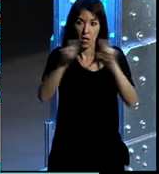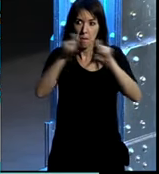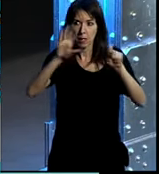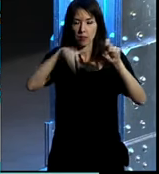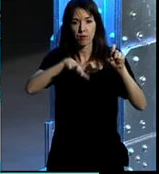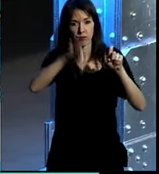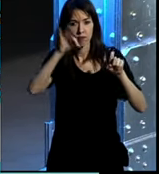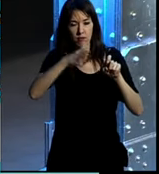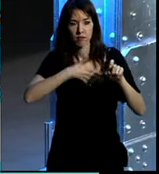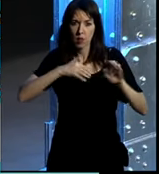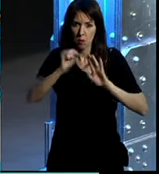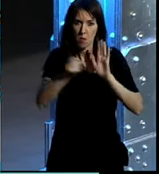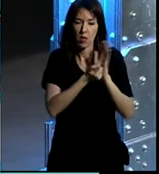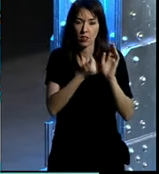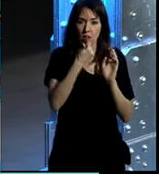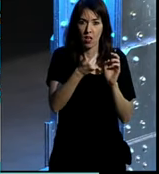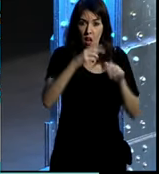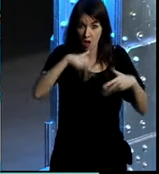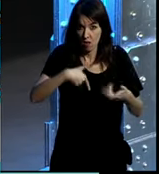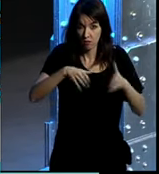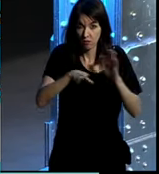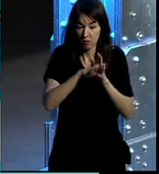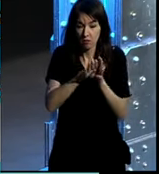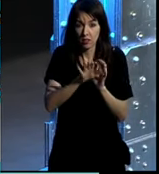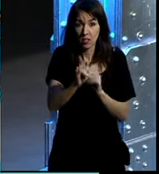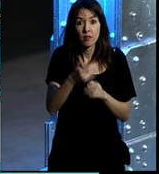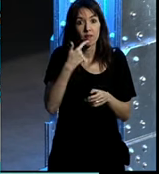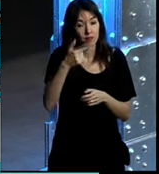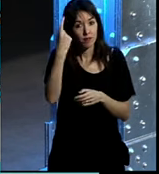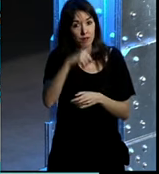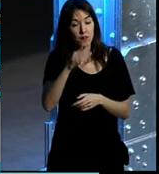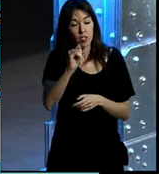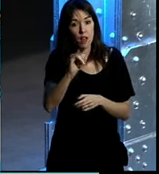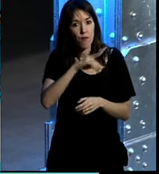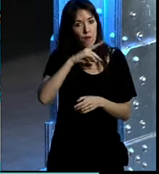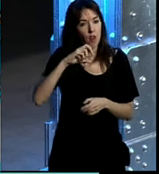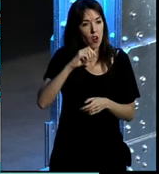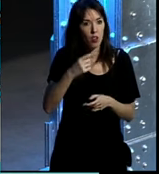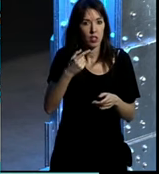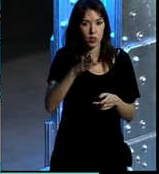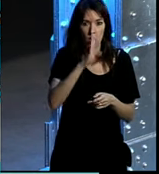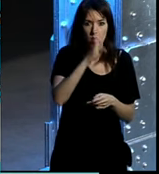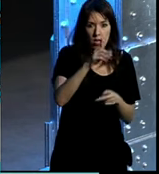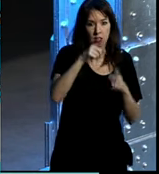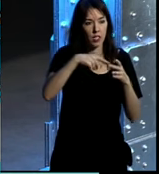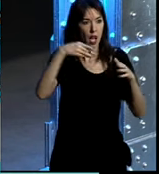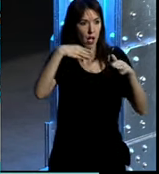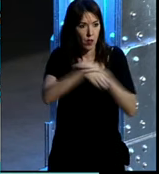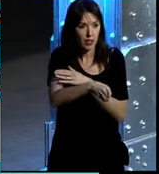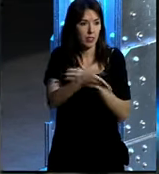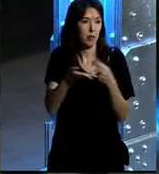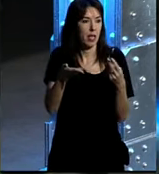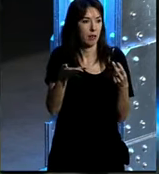decidió que queríamos que tuviera la marca y que todavía hoy tiene y como os podéis imaginar pues teniendo valores como directa, accesible,